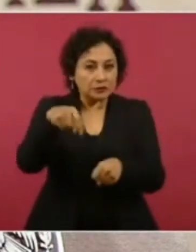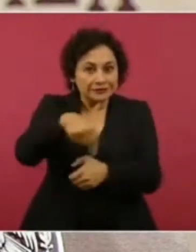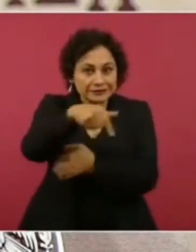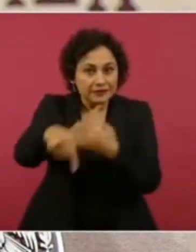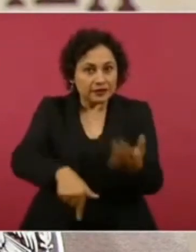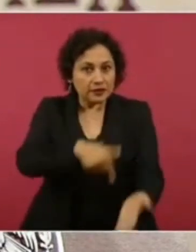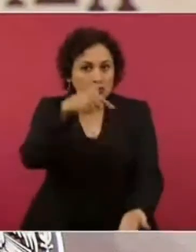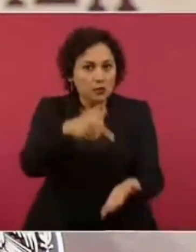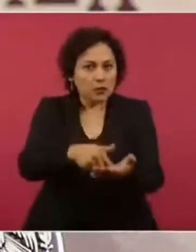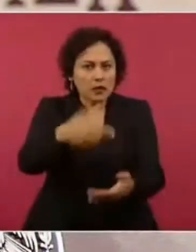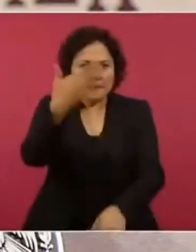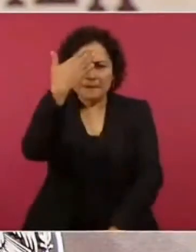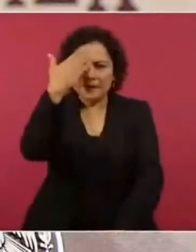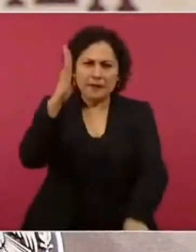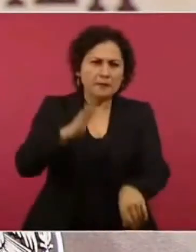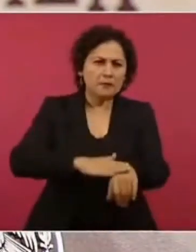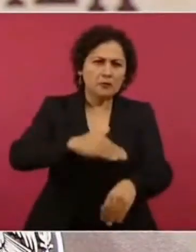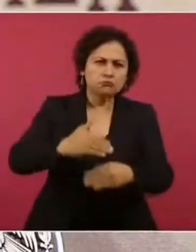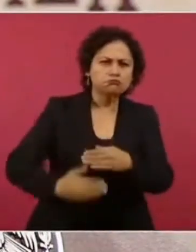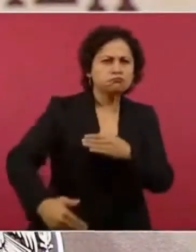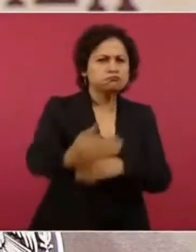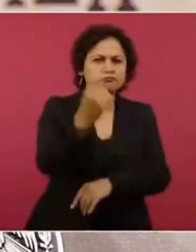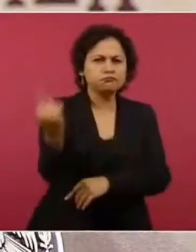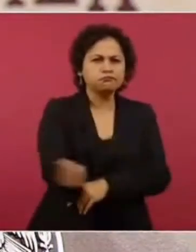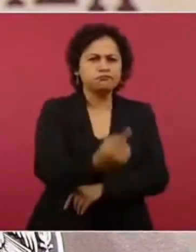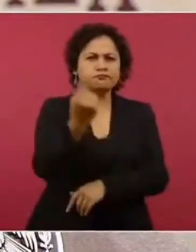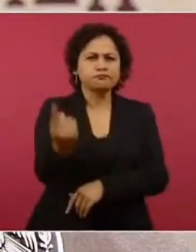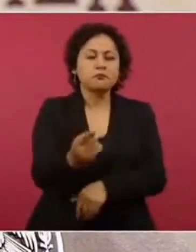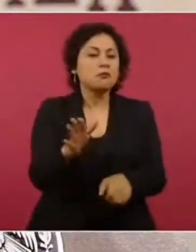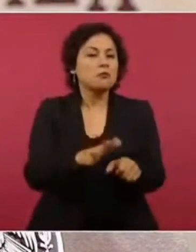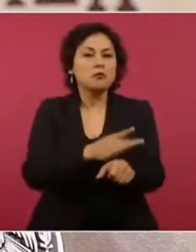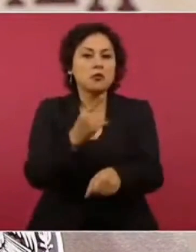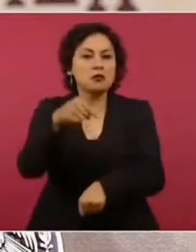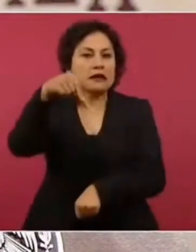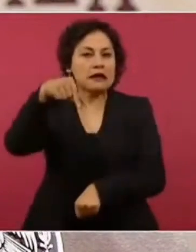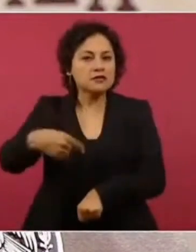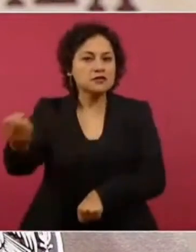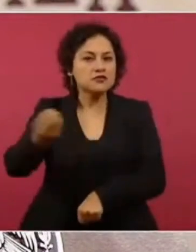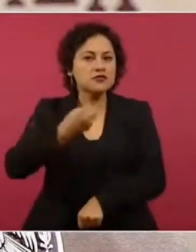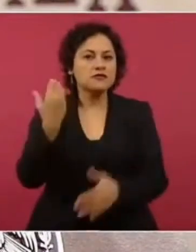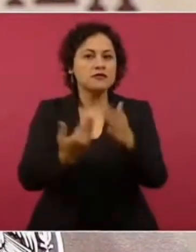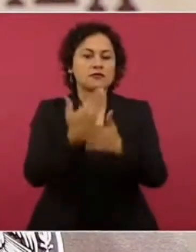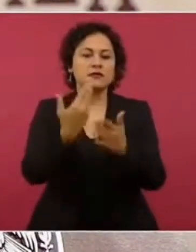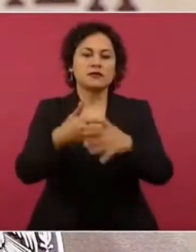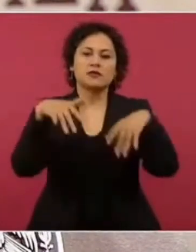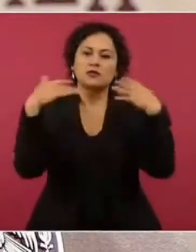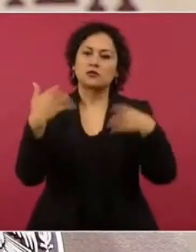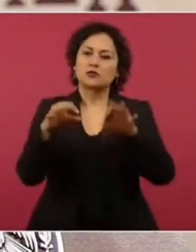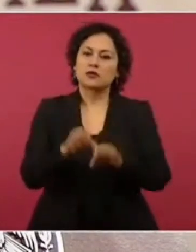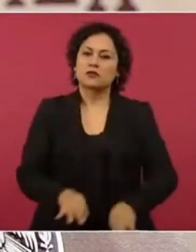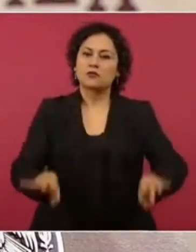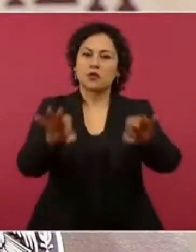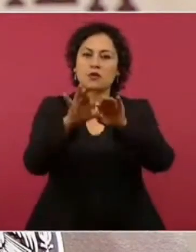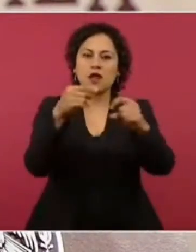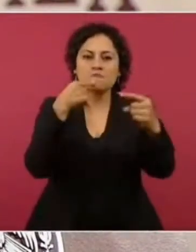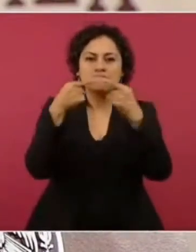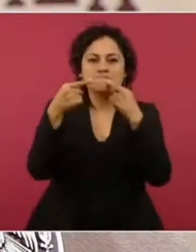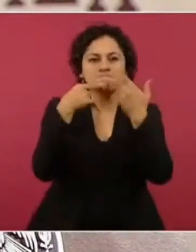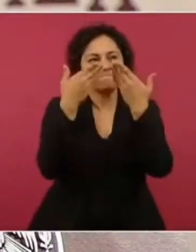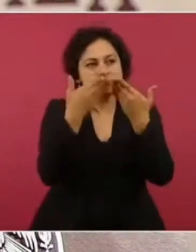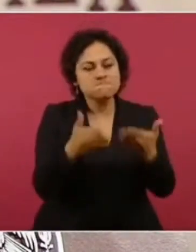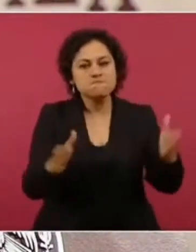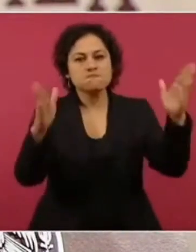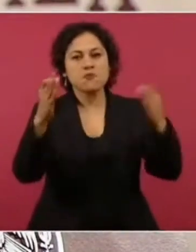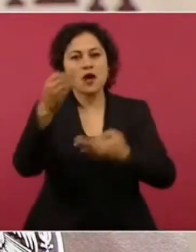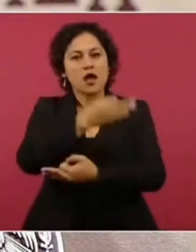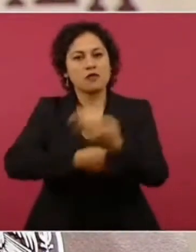La mañanera será recordada siempre como el máximo ejercicio de apertura y transparencia que ha sostenido un gobierno con las